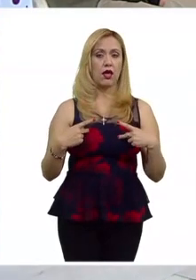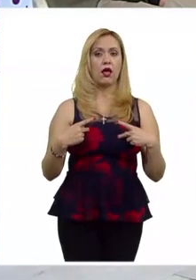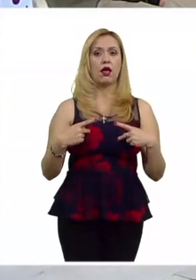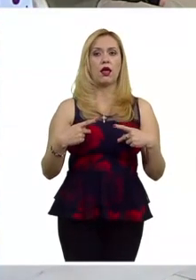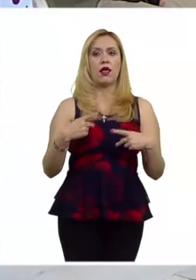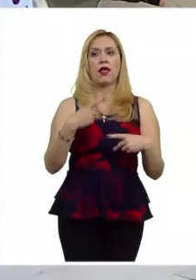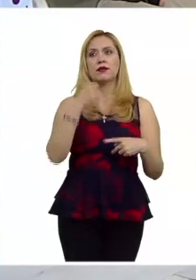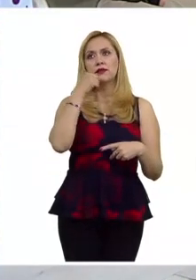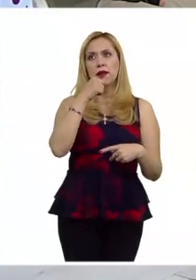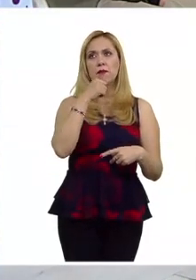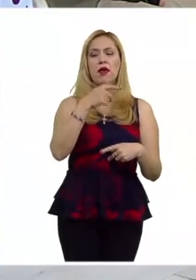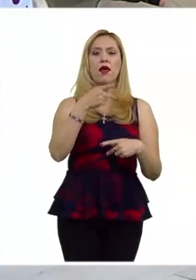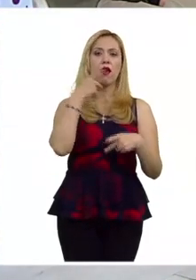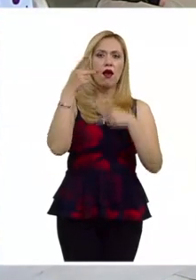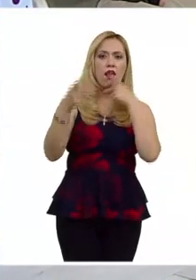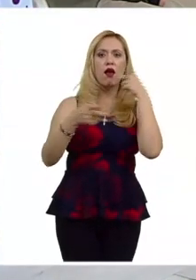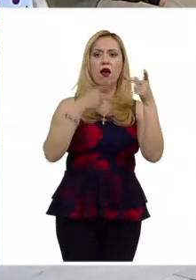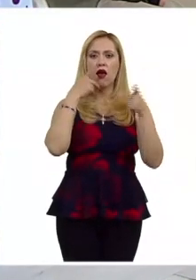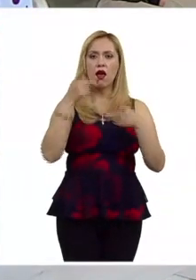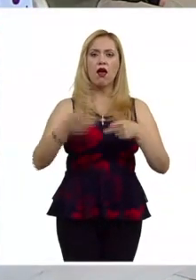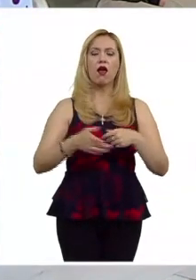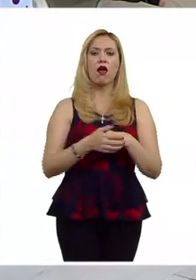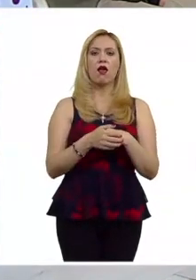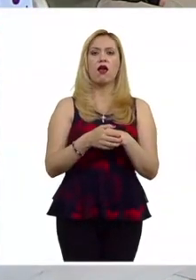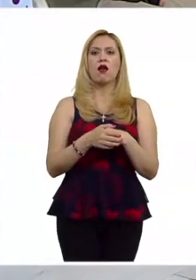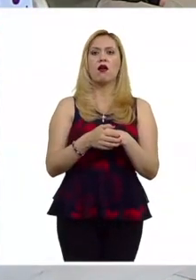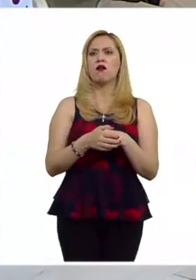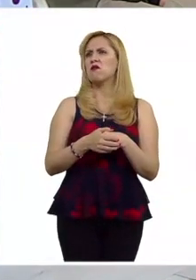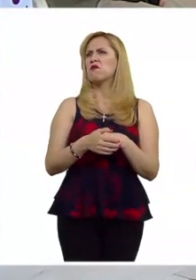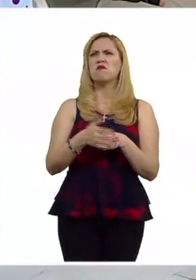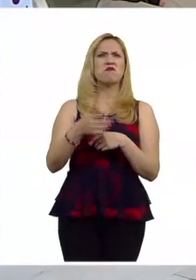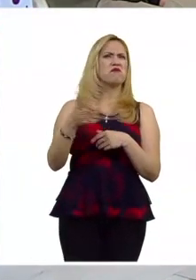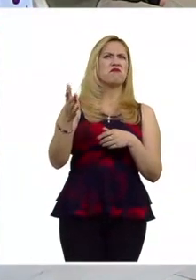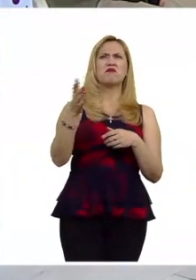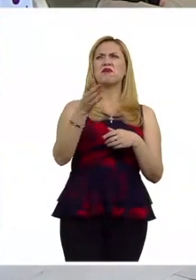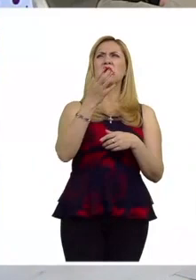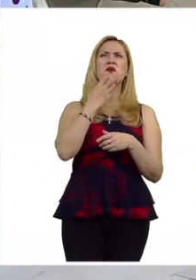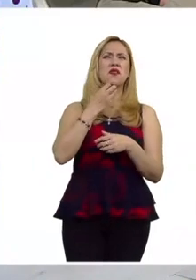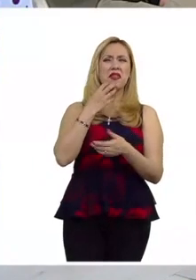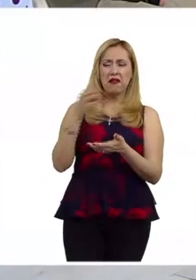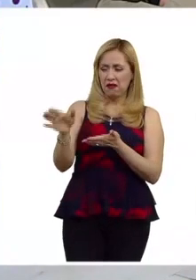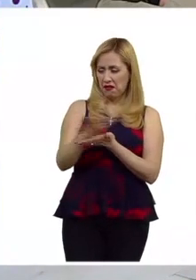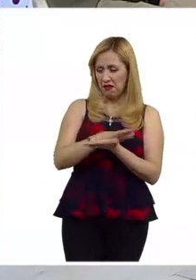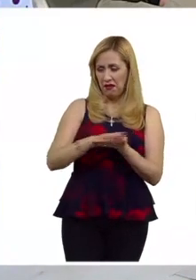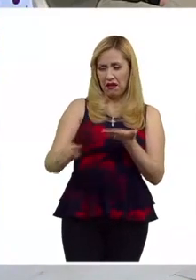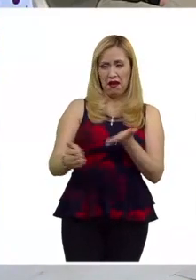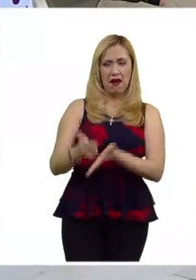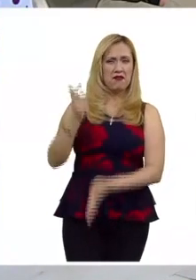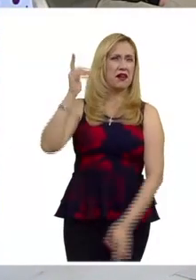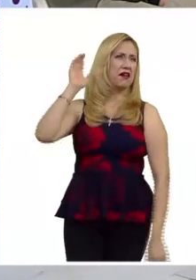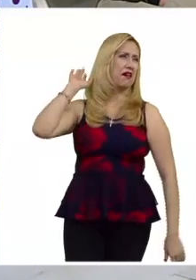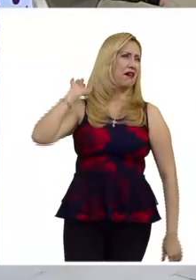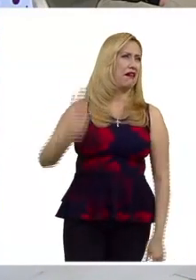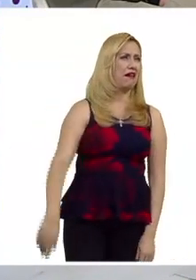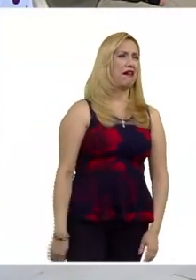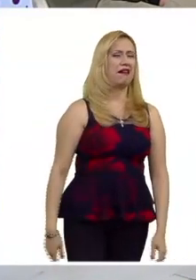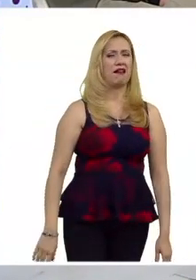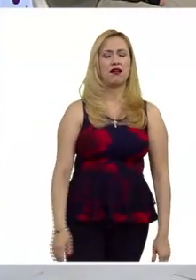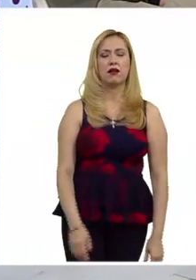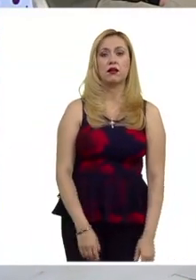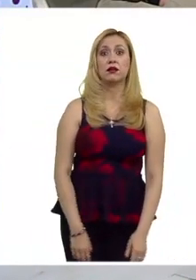expresaba lo que le llaman la negación del holocausto y como y esto pues amerito una sanción que el comité